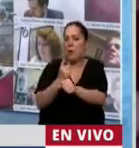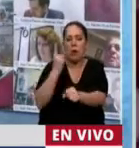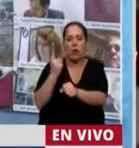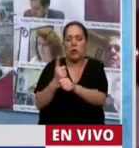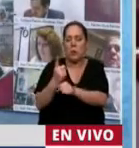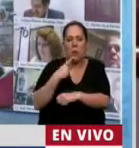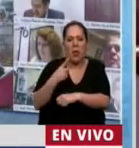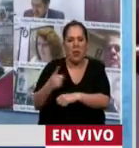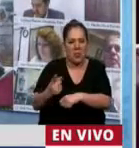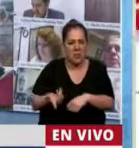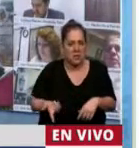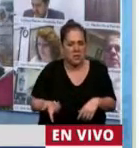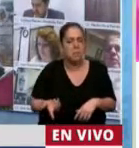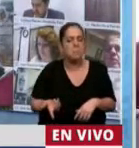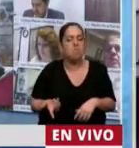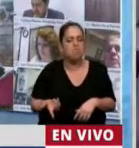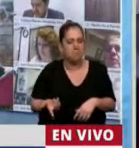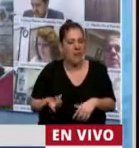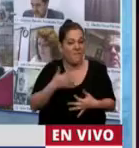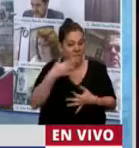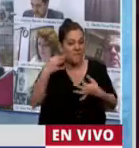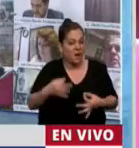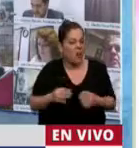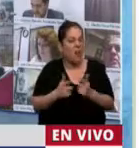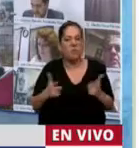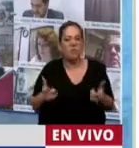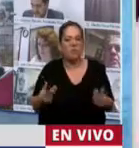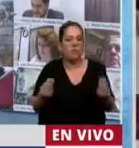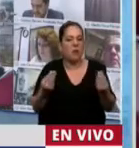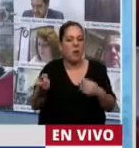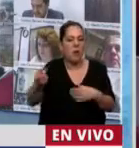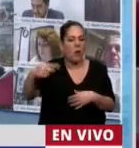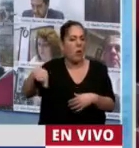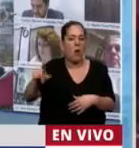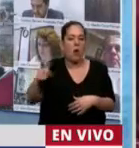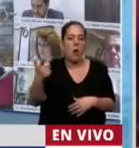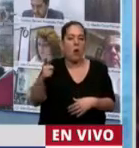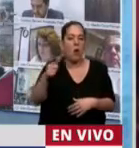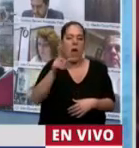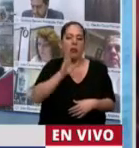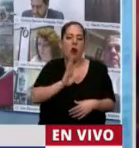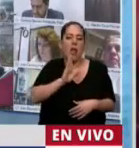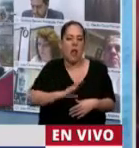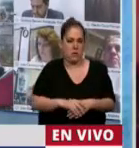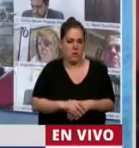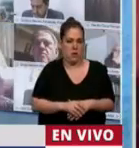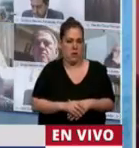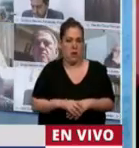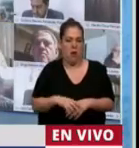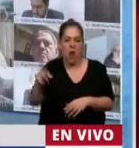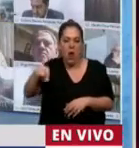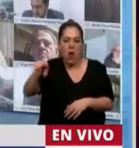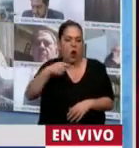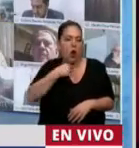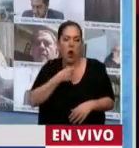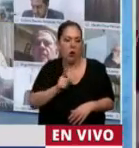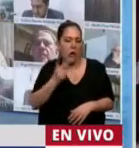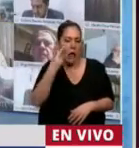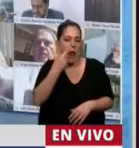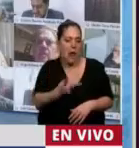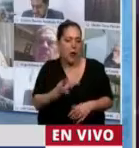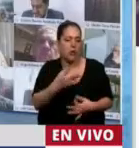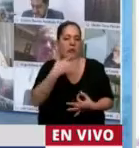y porque en distintos fueros San Juan tiene que ir a Mendoza, a las cámaras de Mendoza, como tiene que ir San Luis.